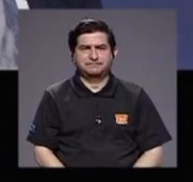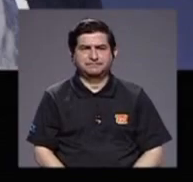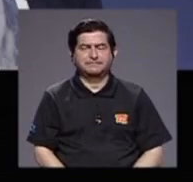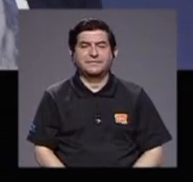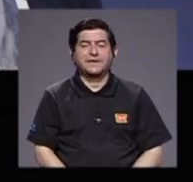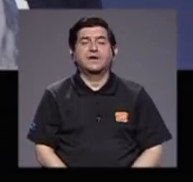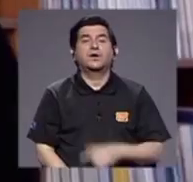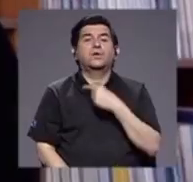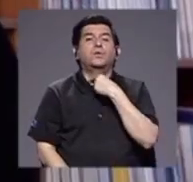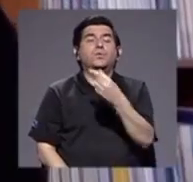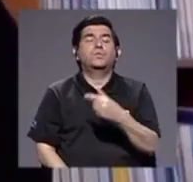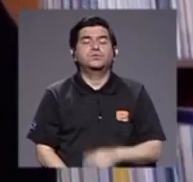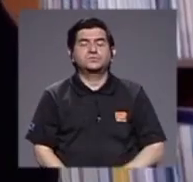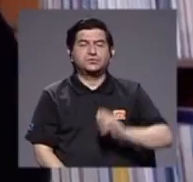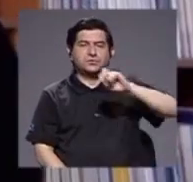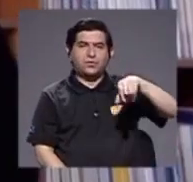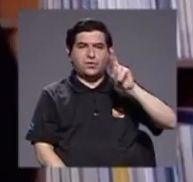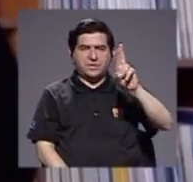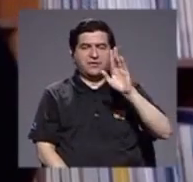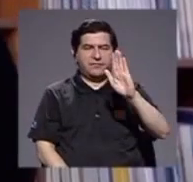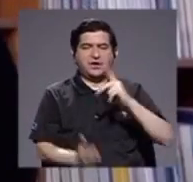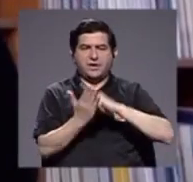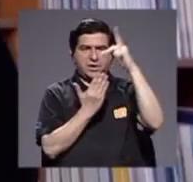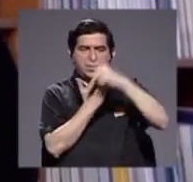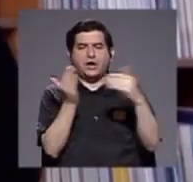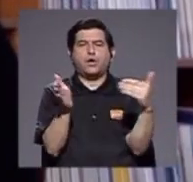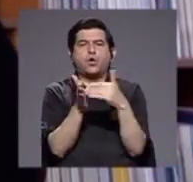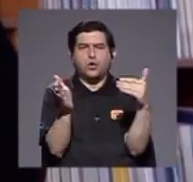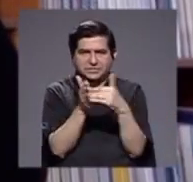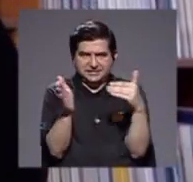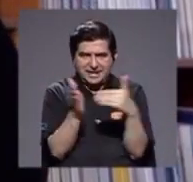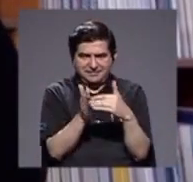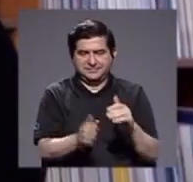un placer Juan Rafael de estar en tu programa nuevamente,